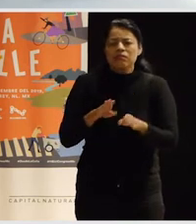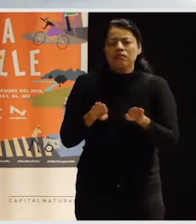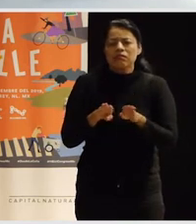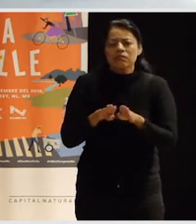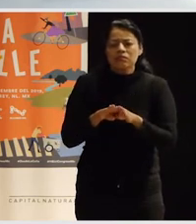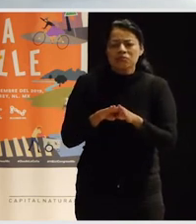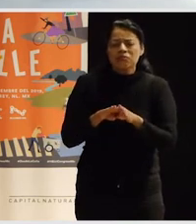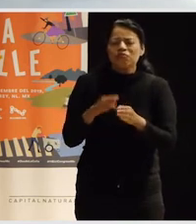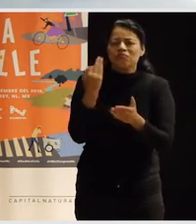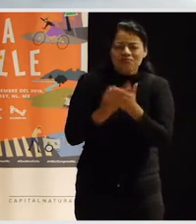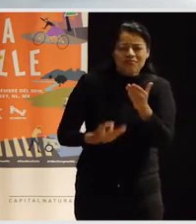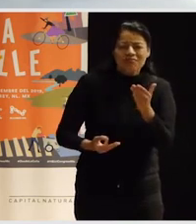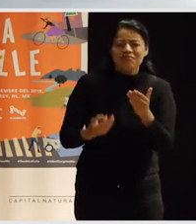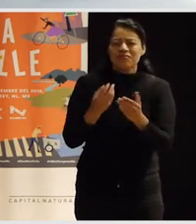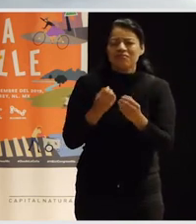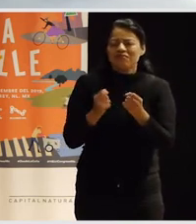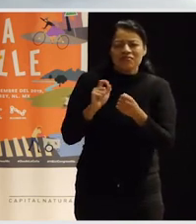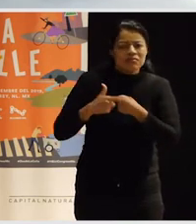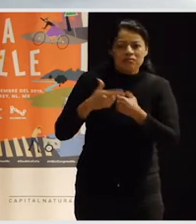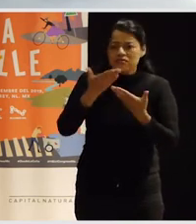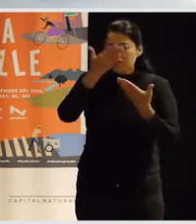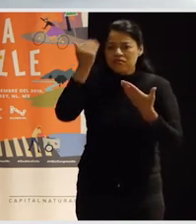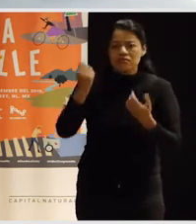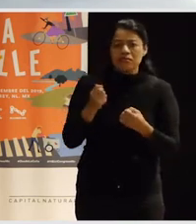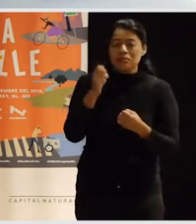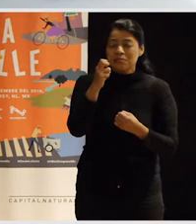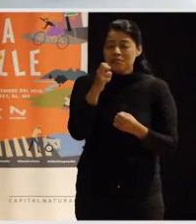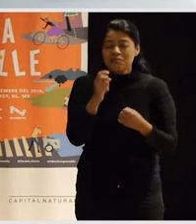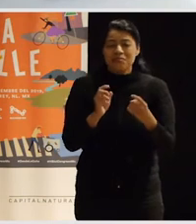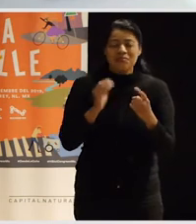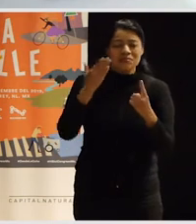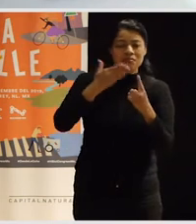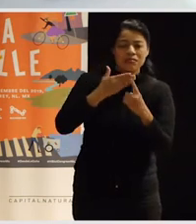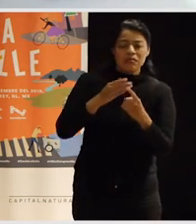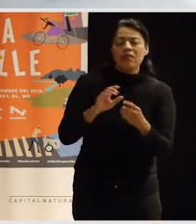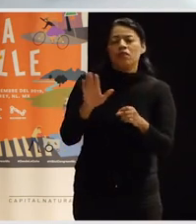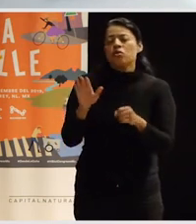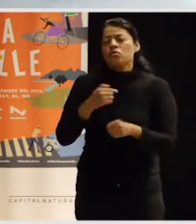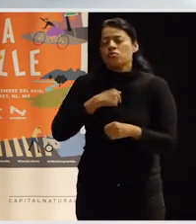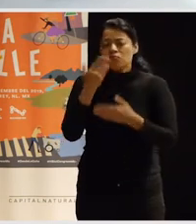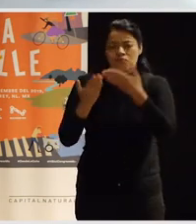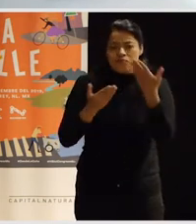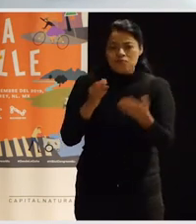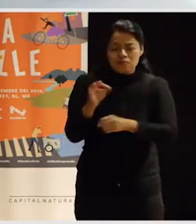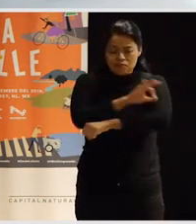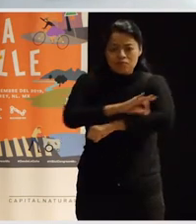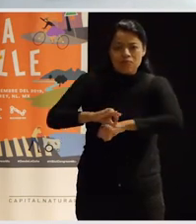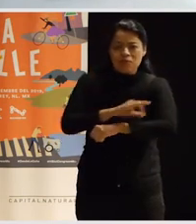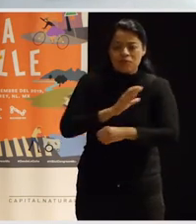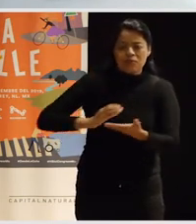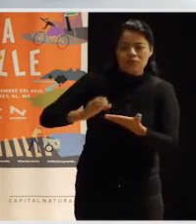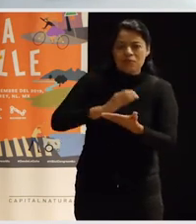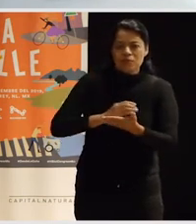vacío, ¿no? En una cuestión que era clave, porque si bien la arquitectura y el urbanismo lo que se supone es que es un trabajo por